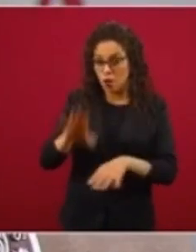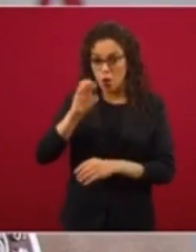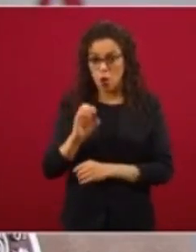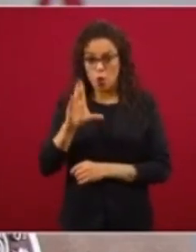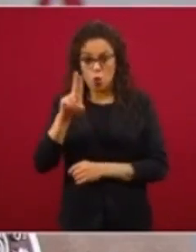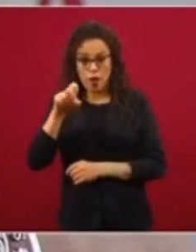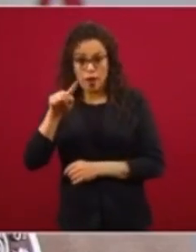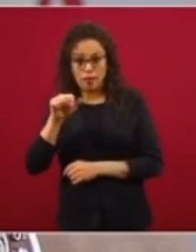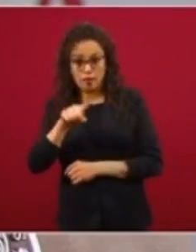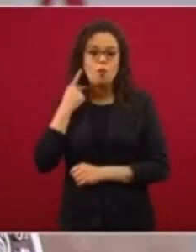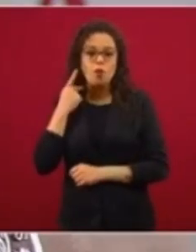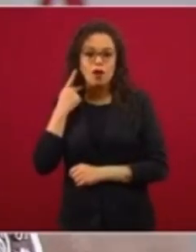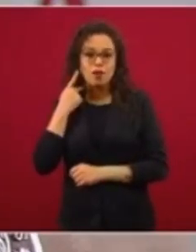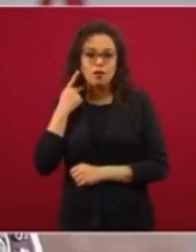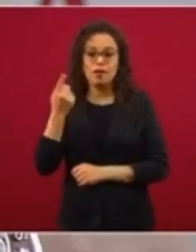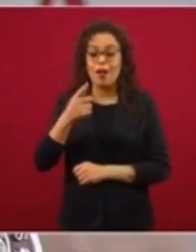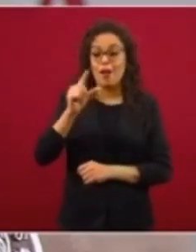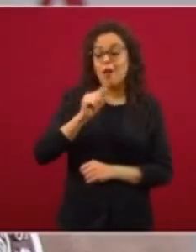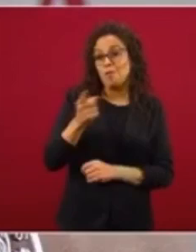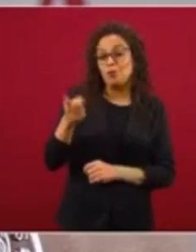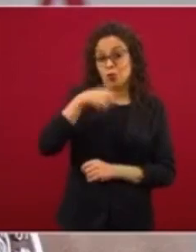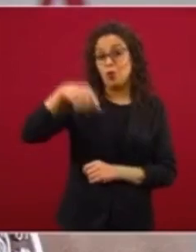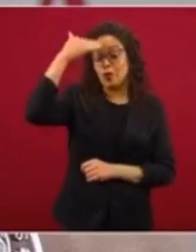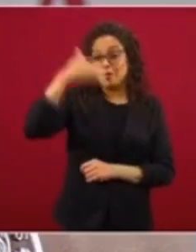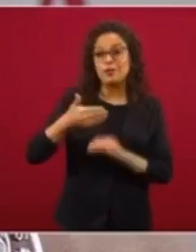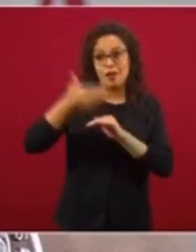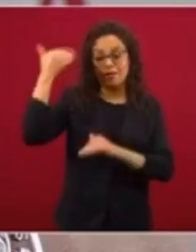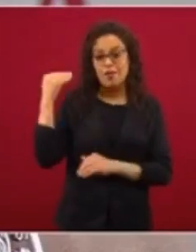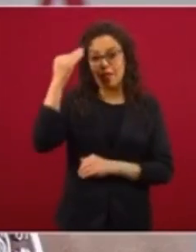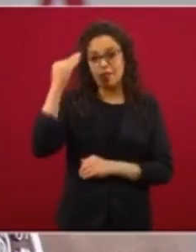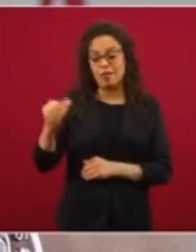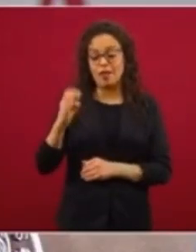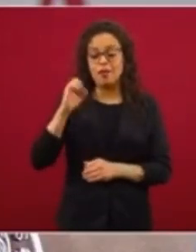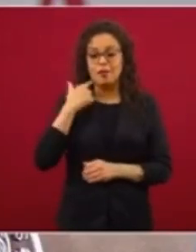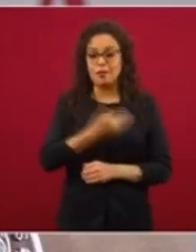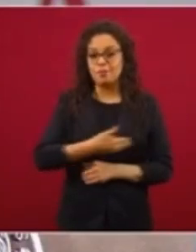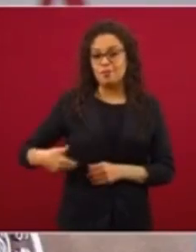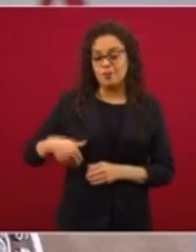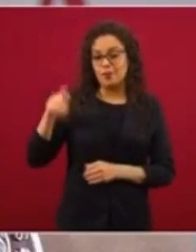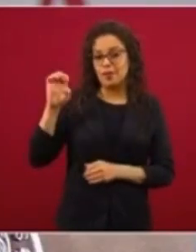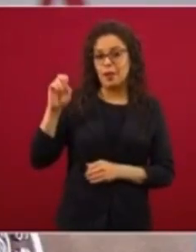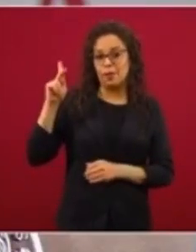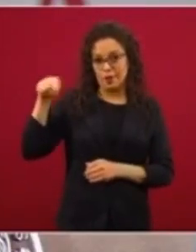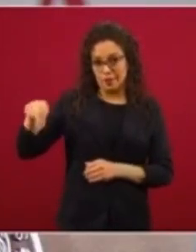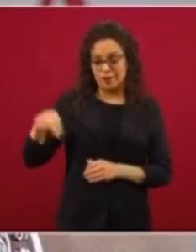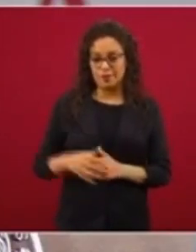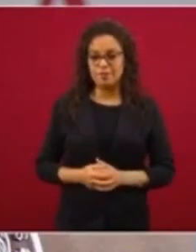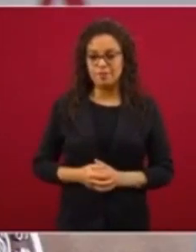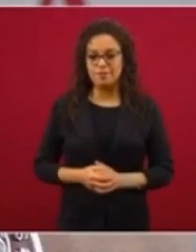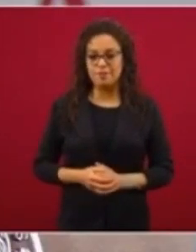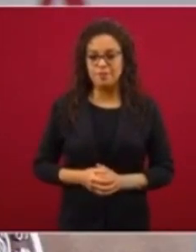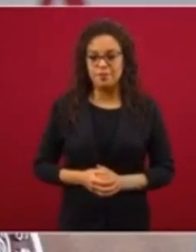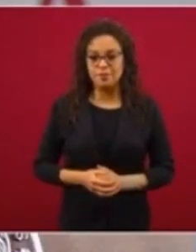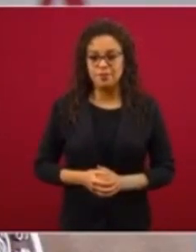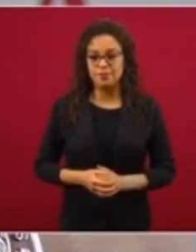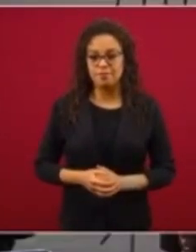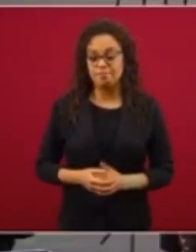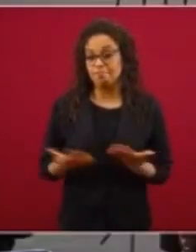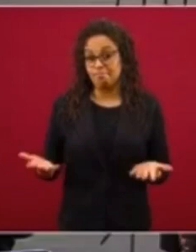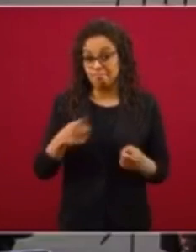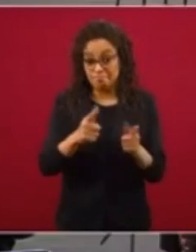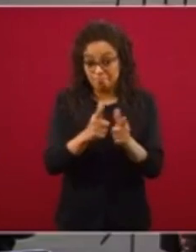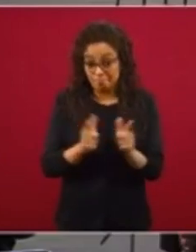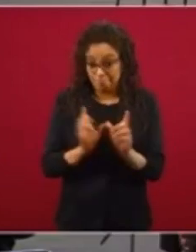coordinadas y pagadas. En el caso ahora de las redes, el tema es que se distingue cuando se trata de una posición y de una campaña